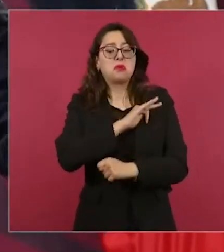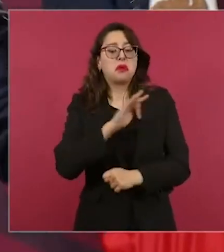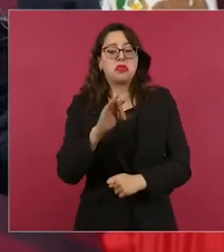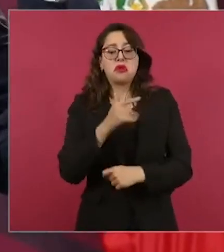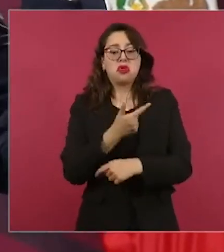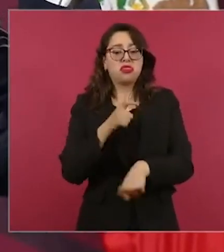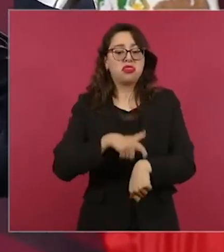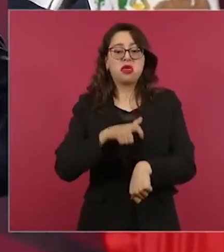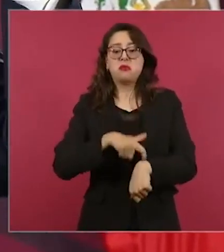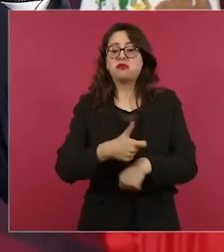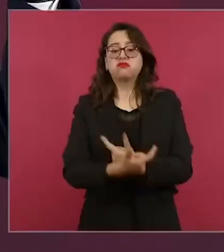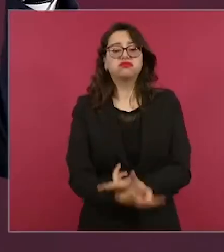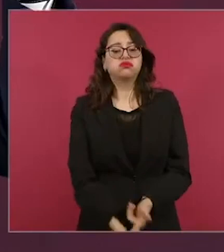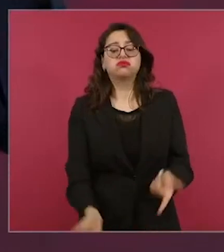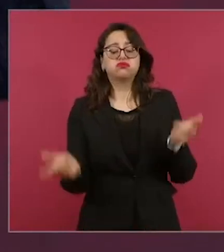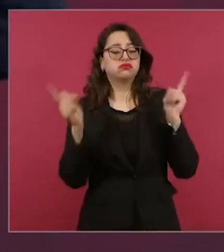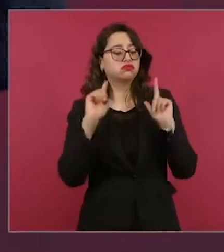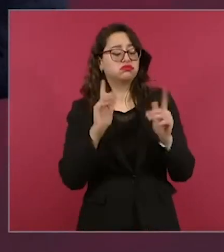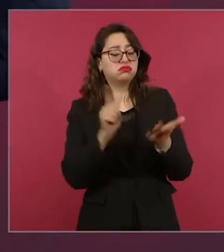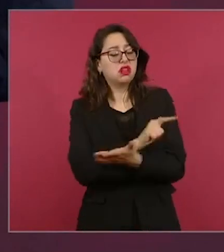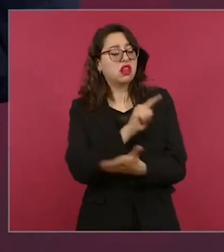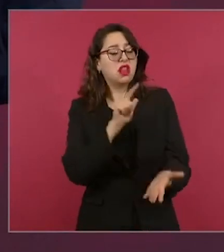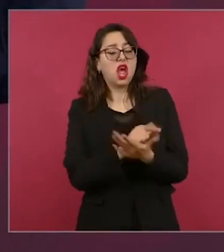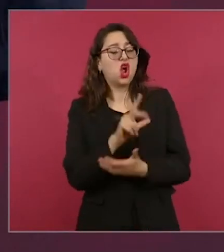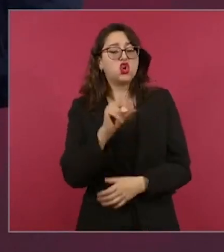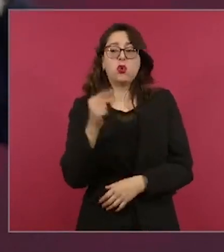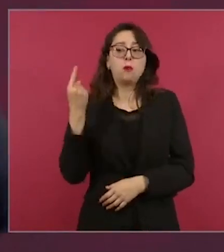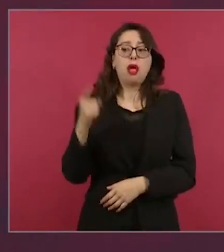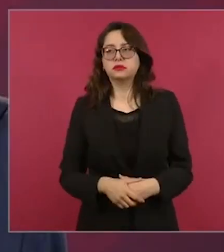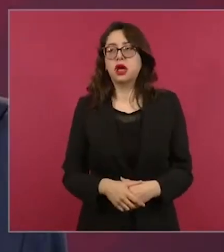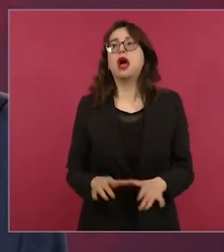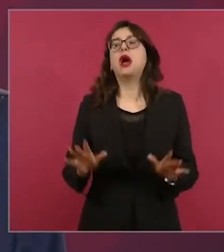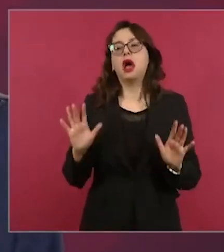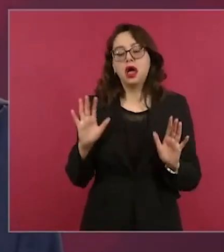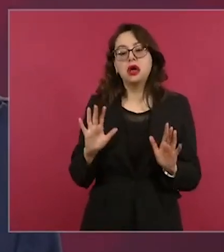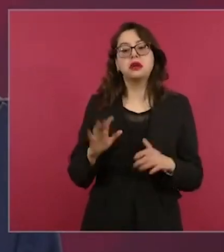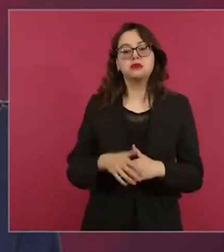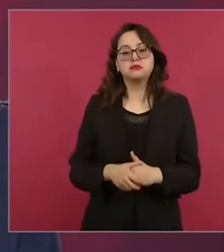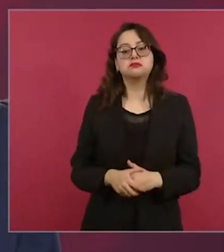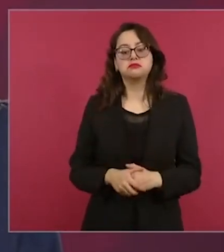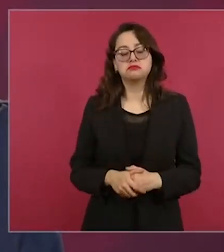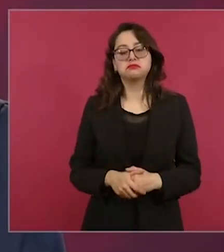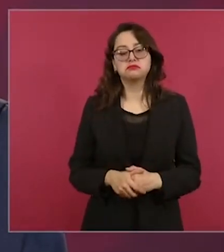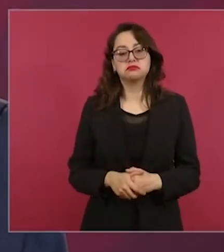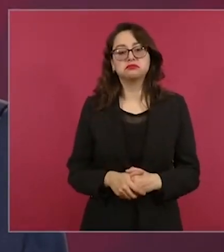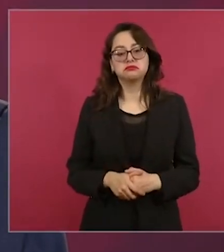ellos pueden llevarse el tiempo que quieran. Que por cierto,